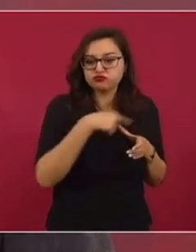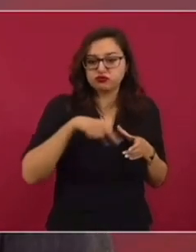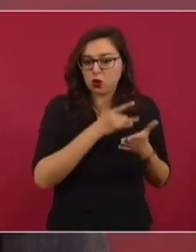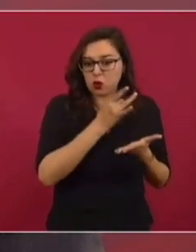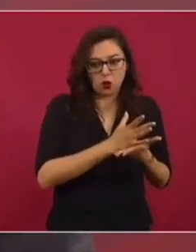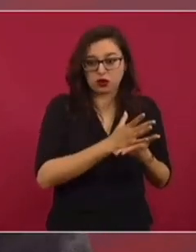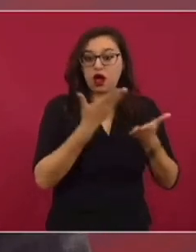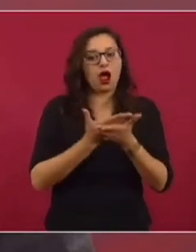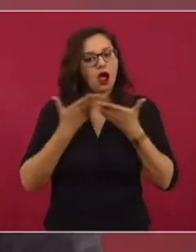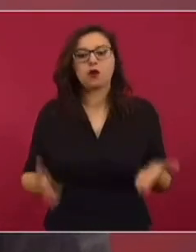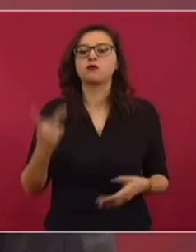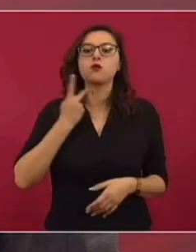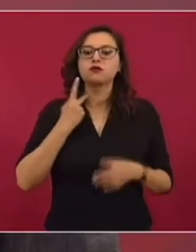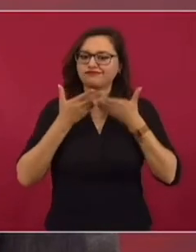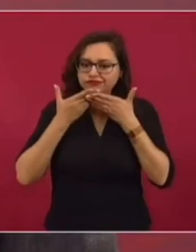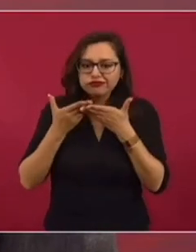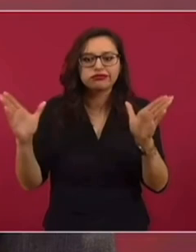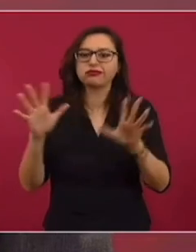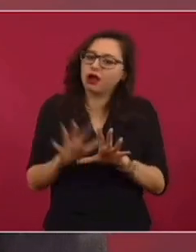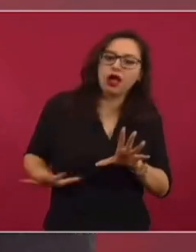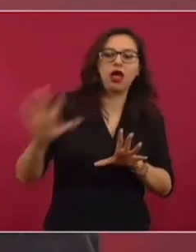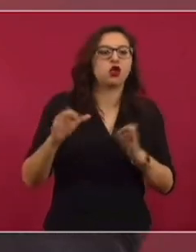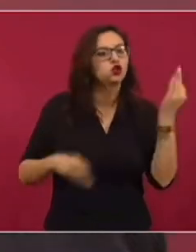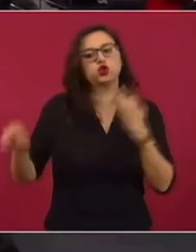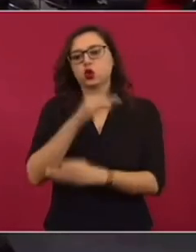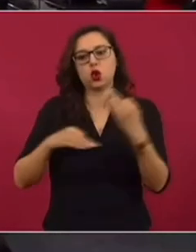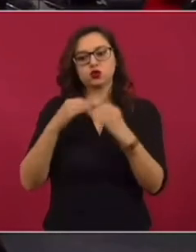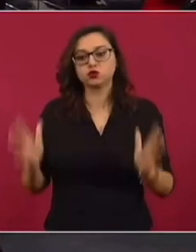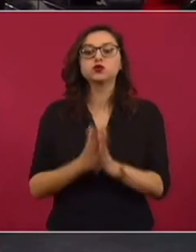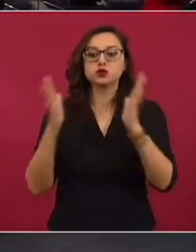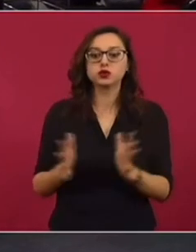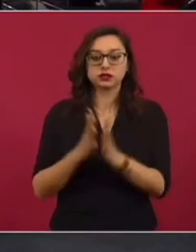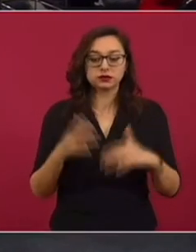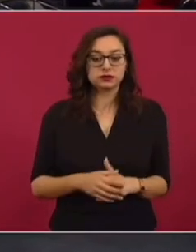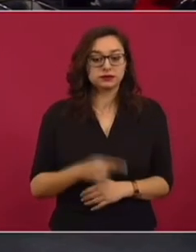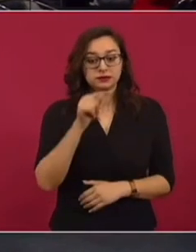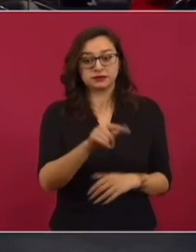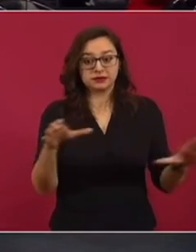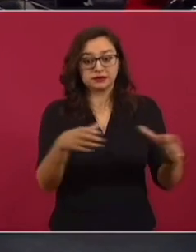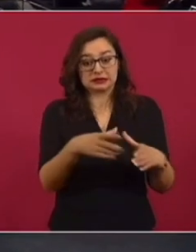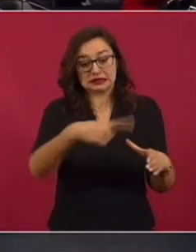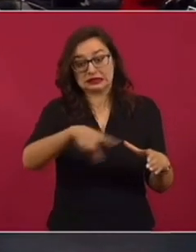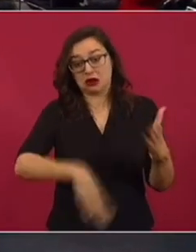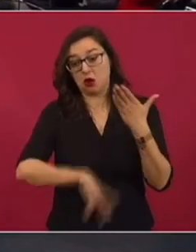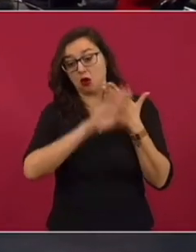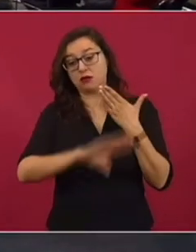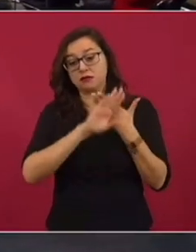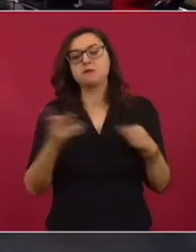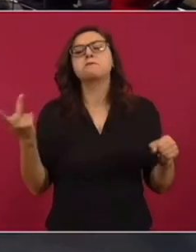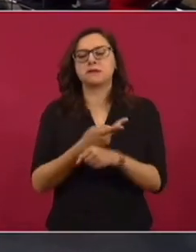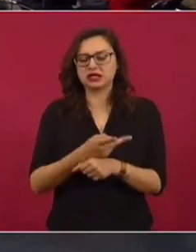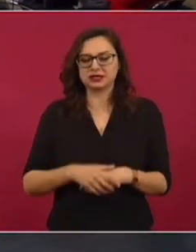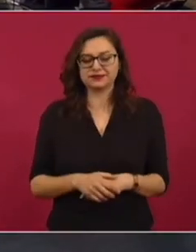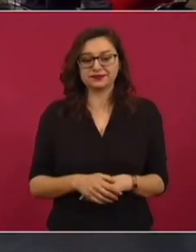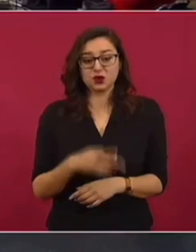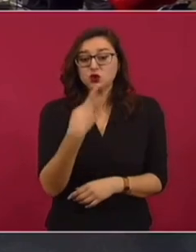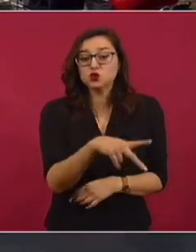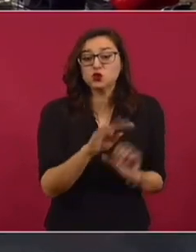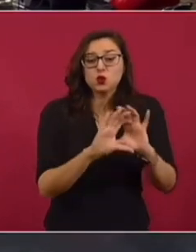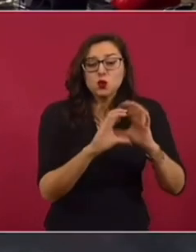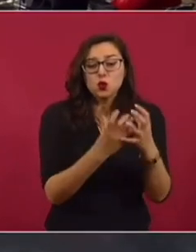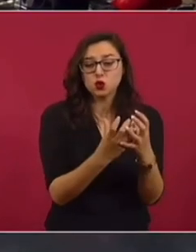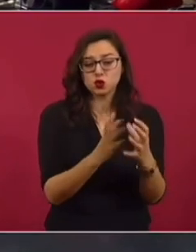y para todos lo que les pasa a nuestros adversarios es que su mundo